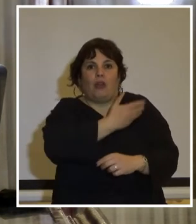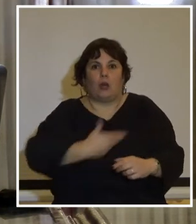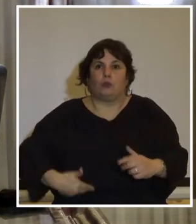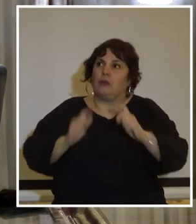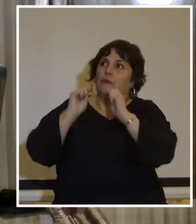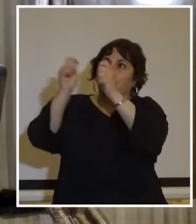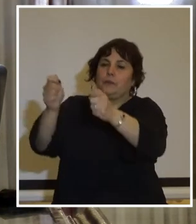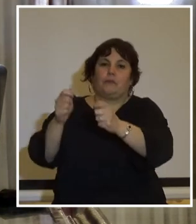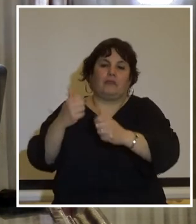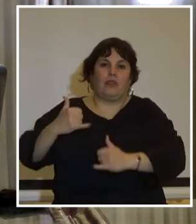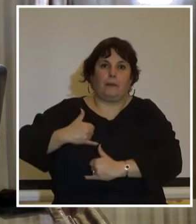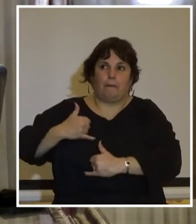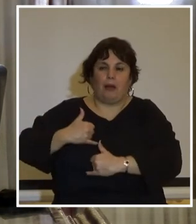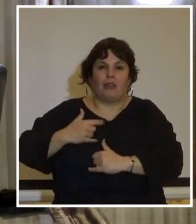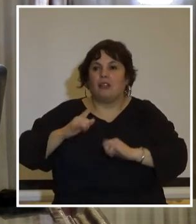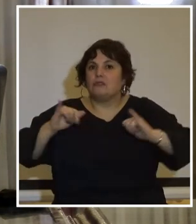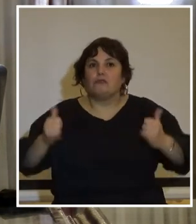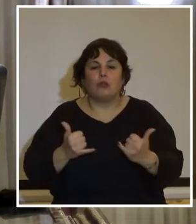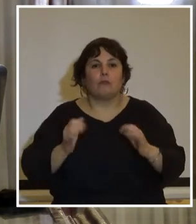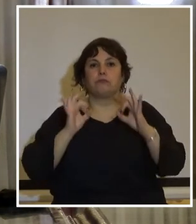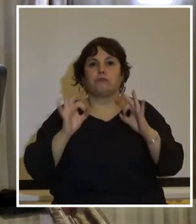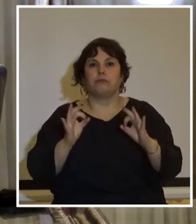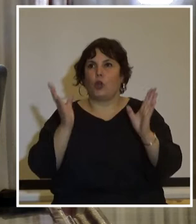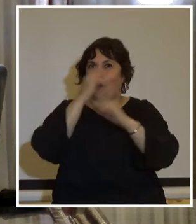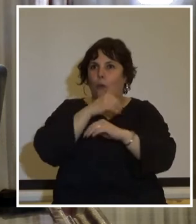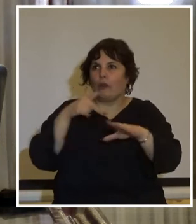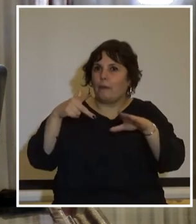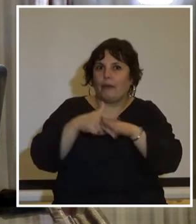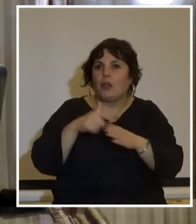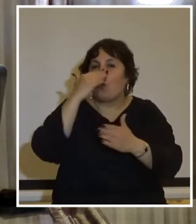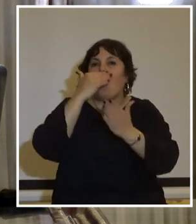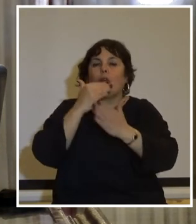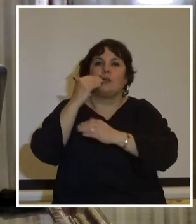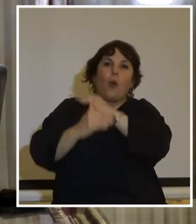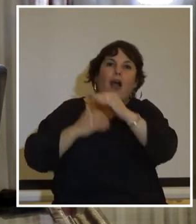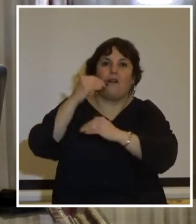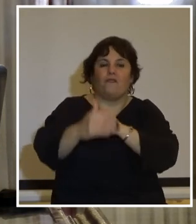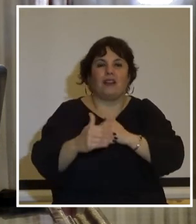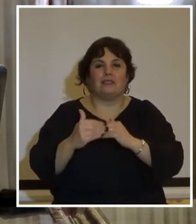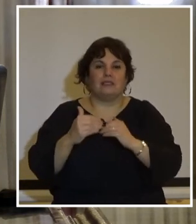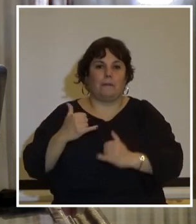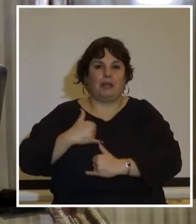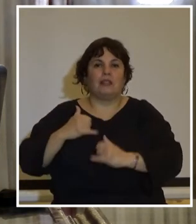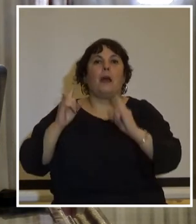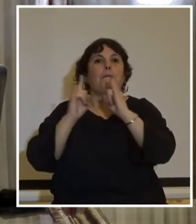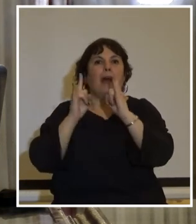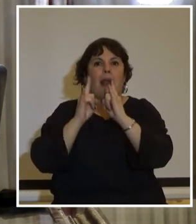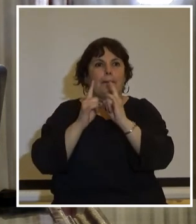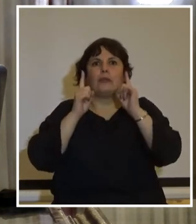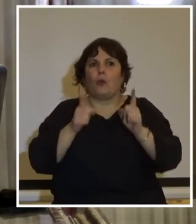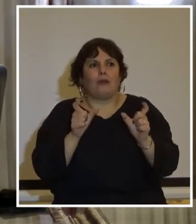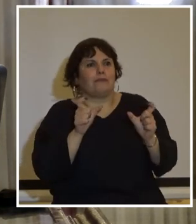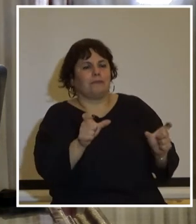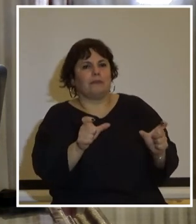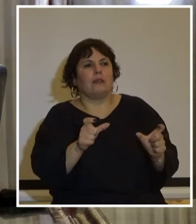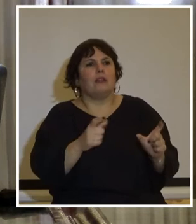dirección de las fuerzas armadas estaban en condiciones de impedir ese tercer y último avance militar el parlamento que aún resistía las presiones del